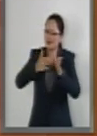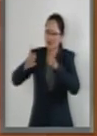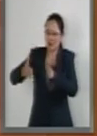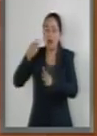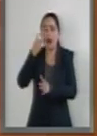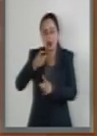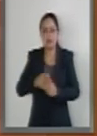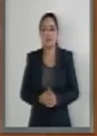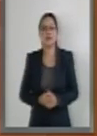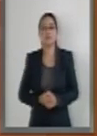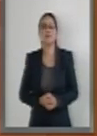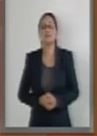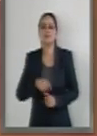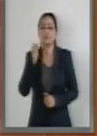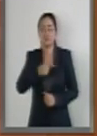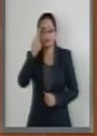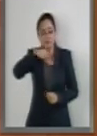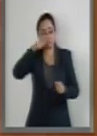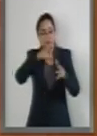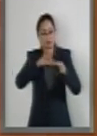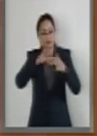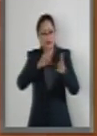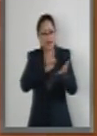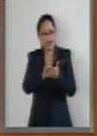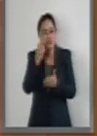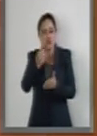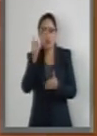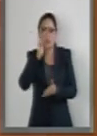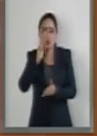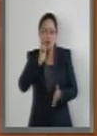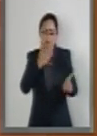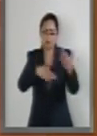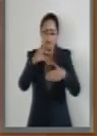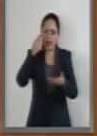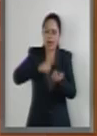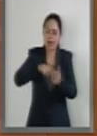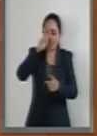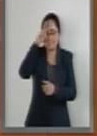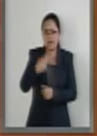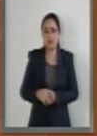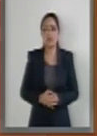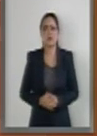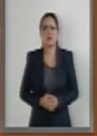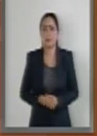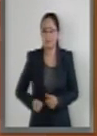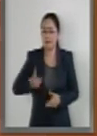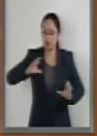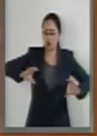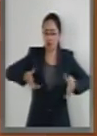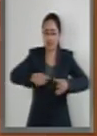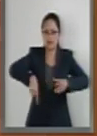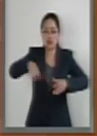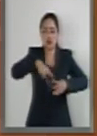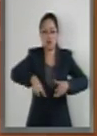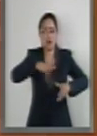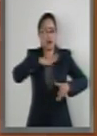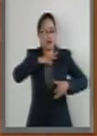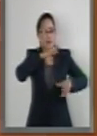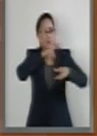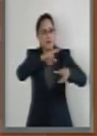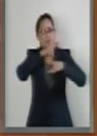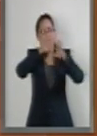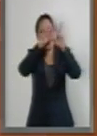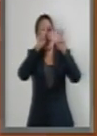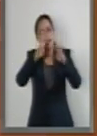así como a discutir los derechos y el desarrollo de la mujer en México. Durante el primer congreso se absorbieron importantes